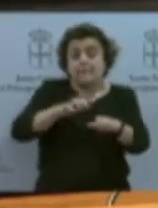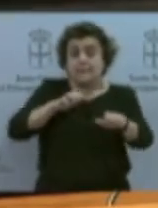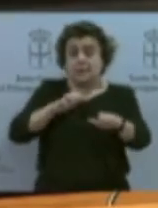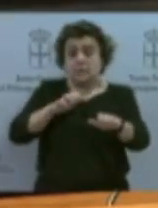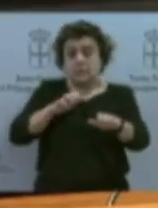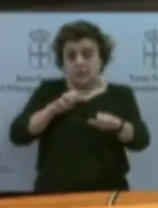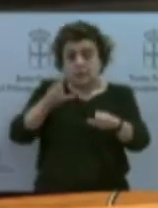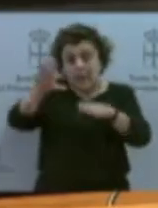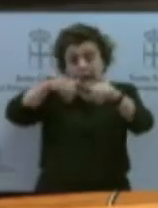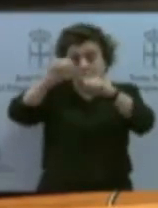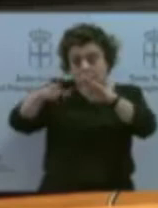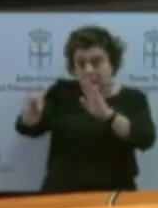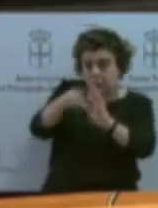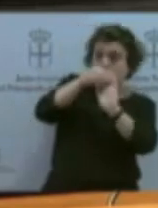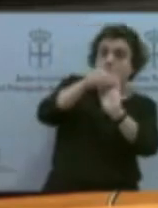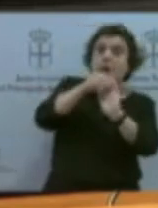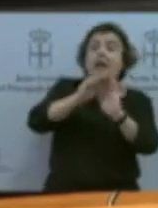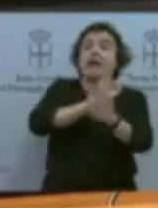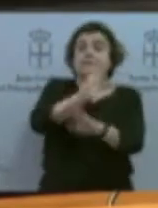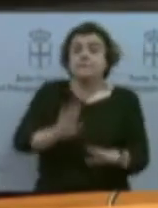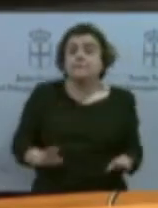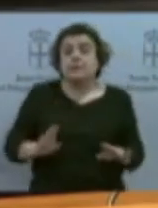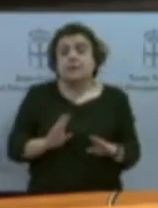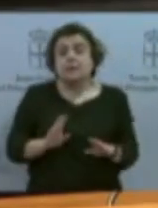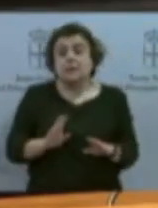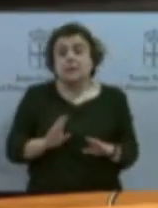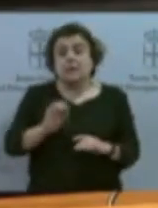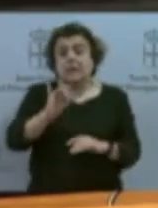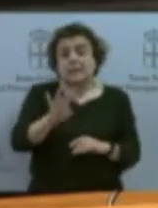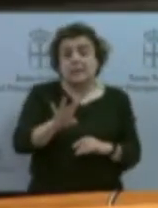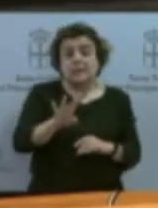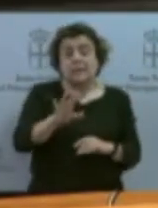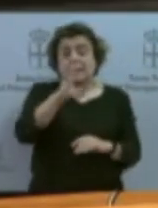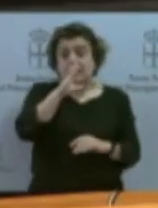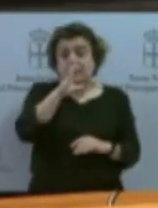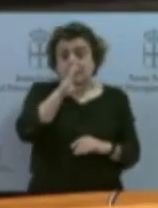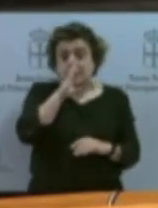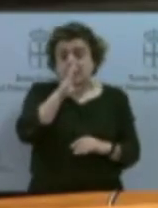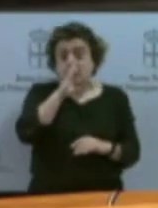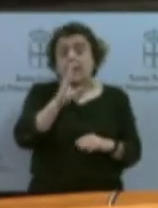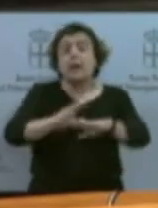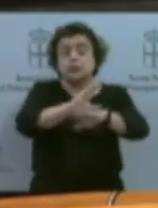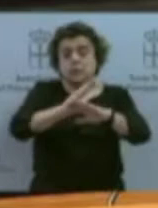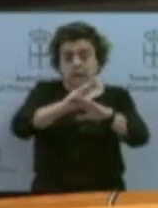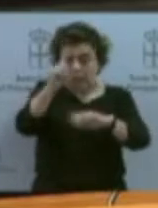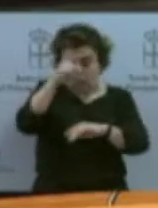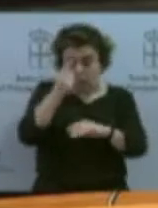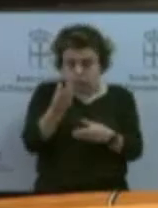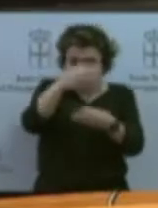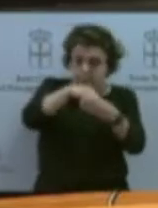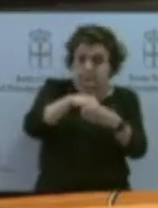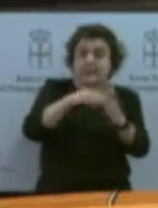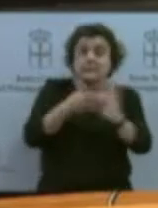con la resolución del 15 de febrero de 2021 de la Consejería de Cultura, por la que se convoquen ayudas urgentes a trabajadores por cuenta propia,